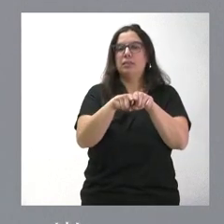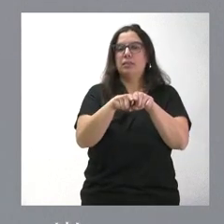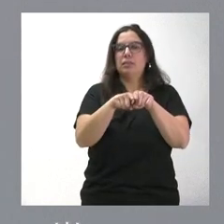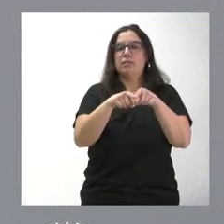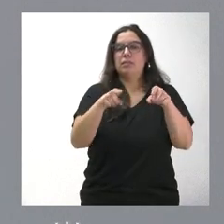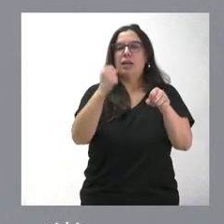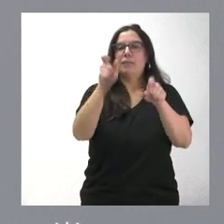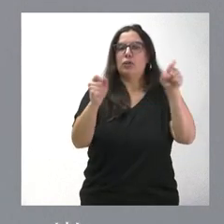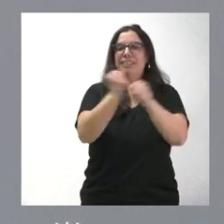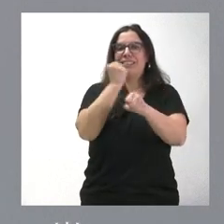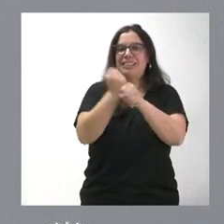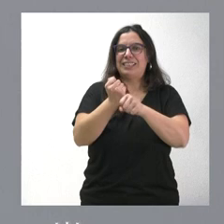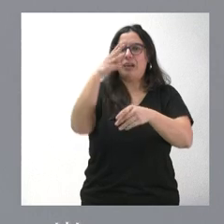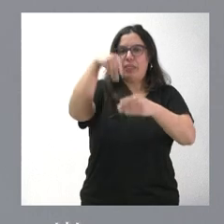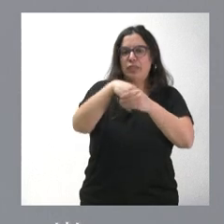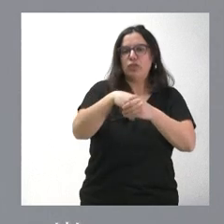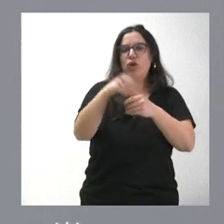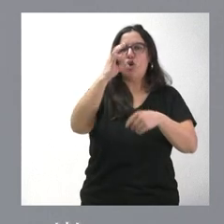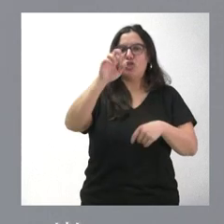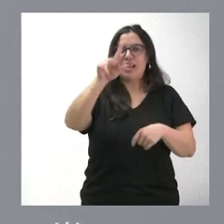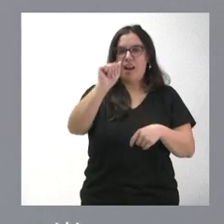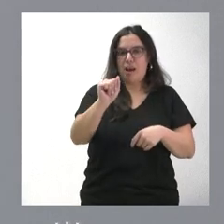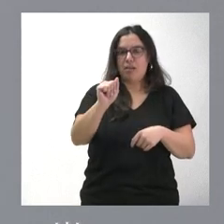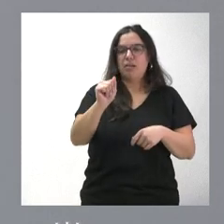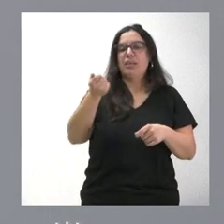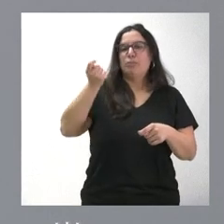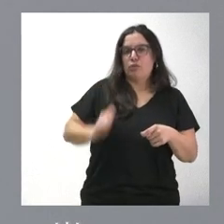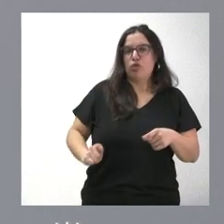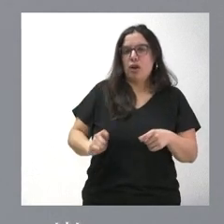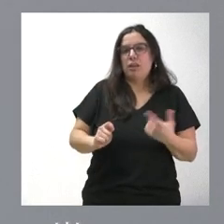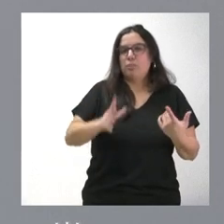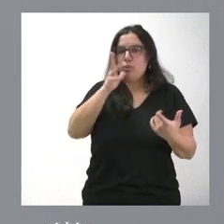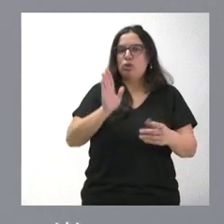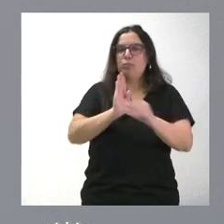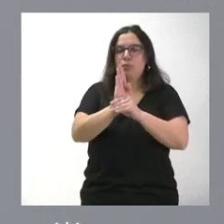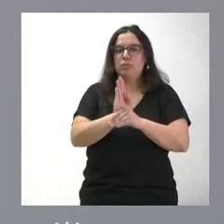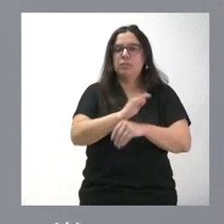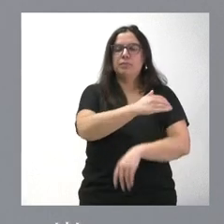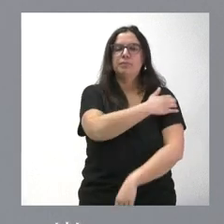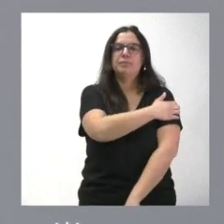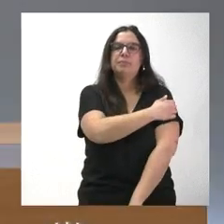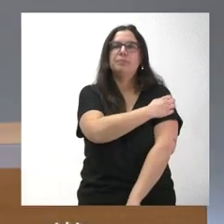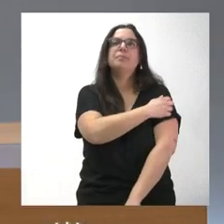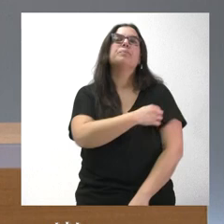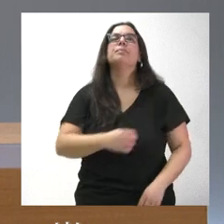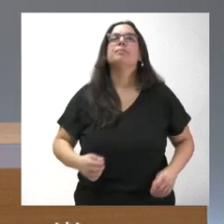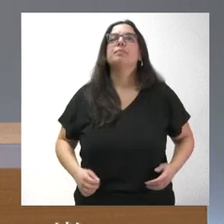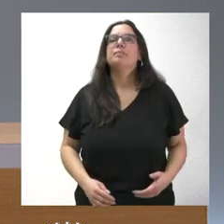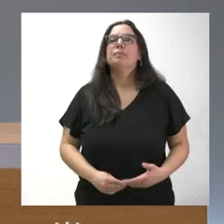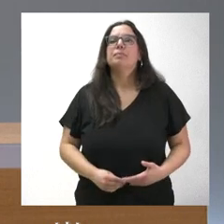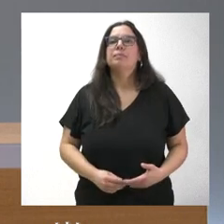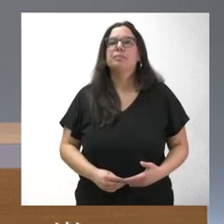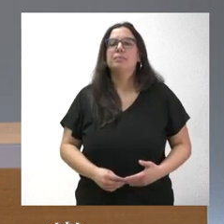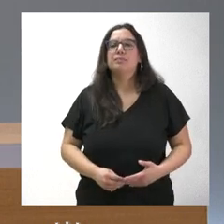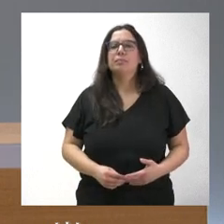trabajadores que están en el SERLA, y eso es lo que hemos hecho con esta aportación económica. Hasta que